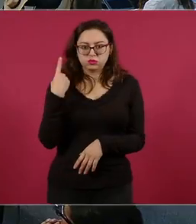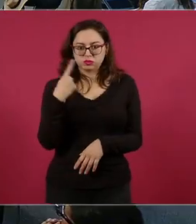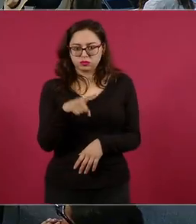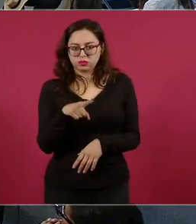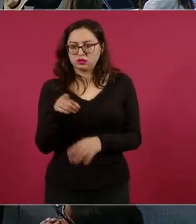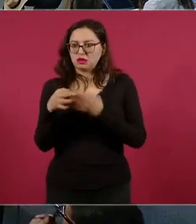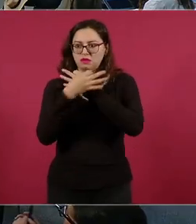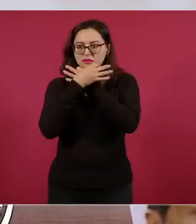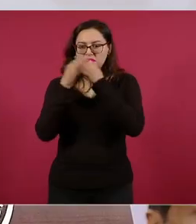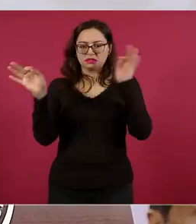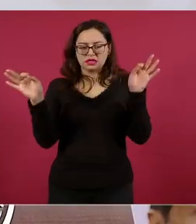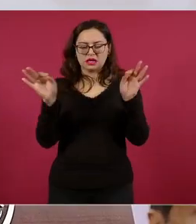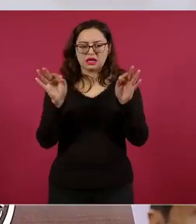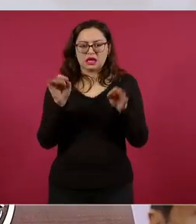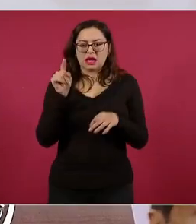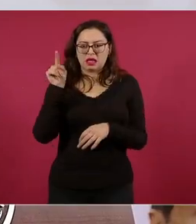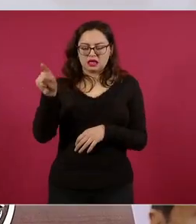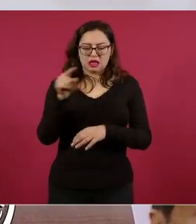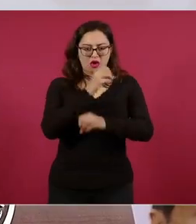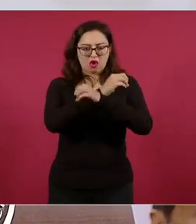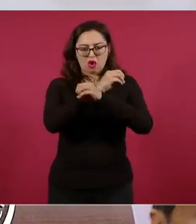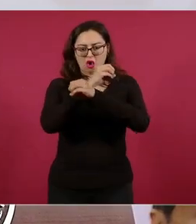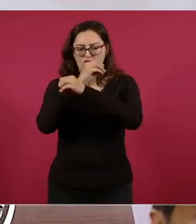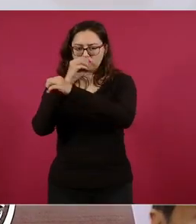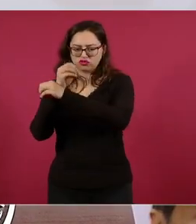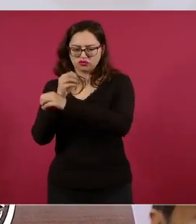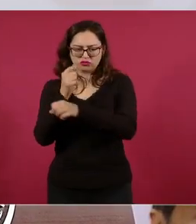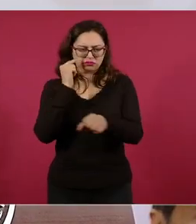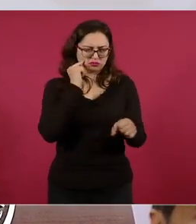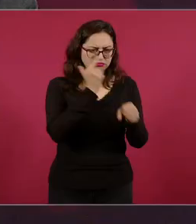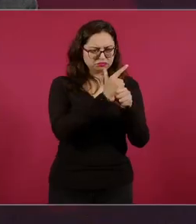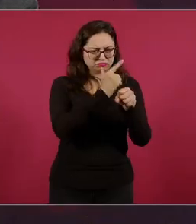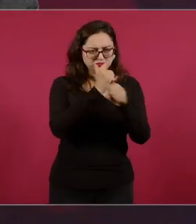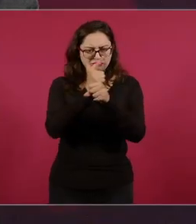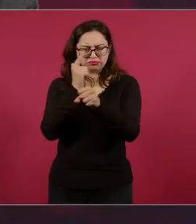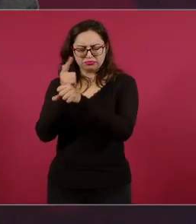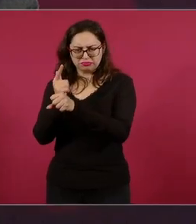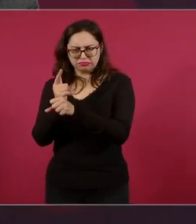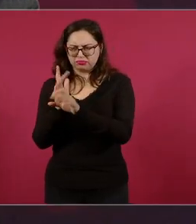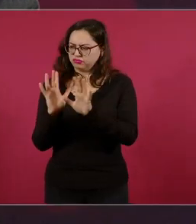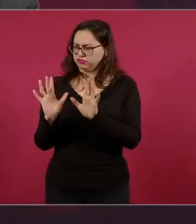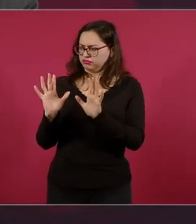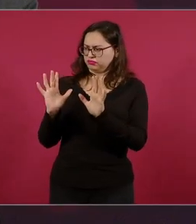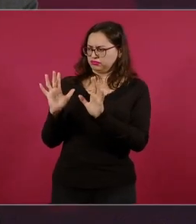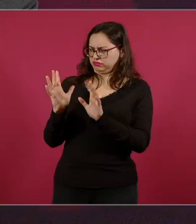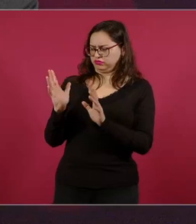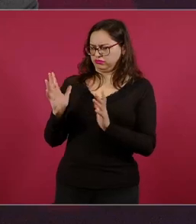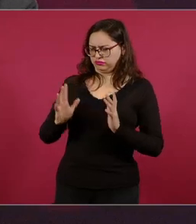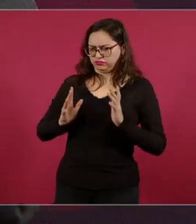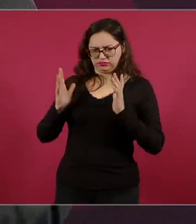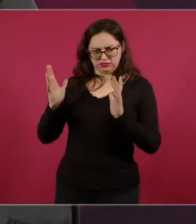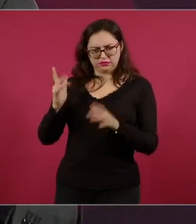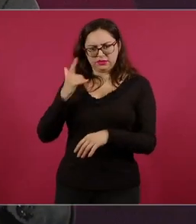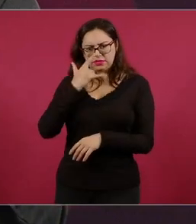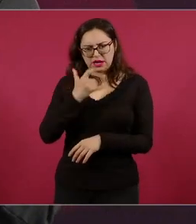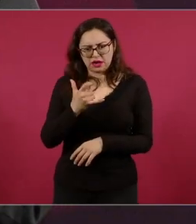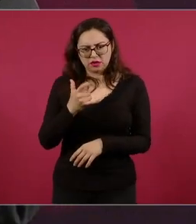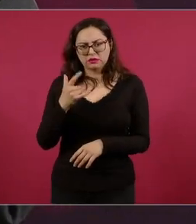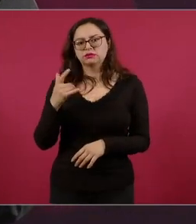en Nuevo Laredo se convocó a una reunión que se tuvo